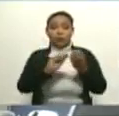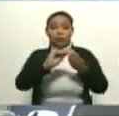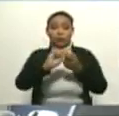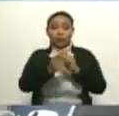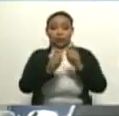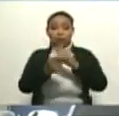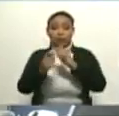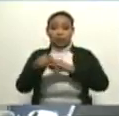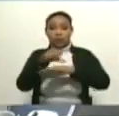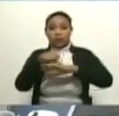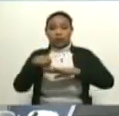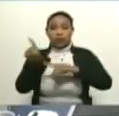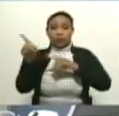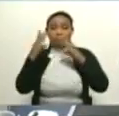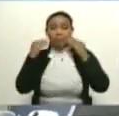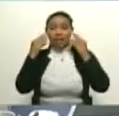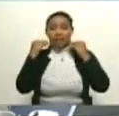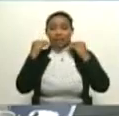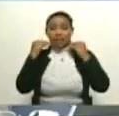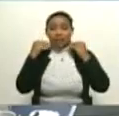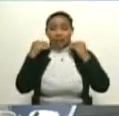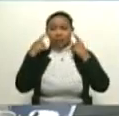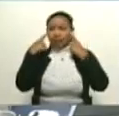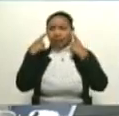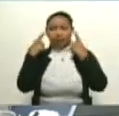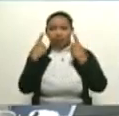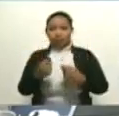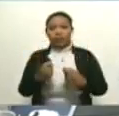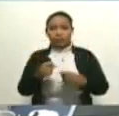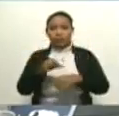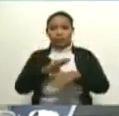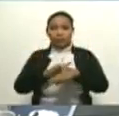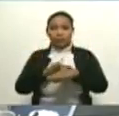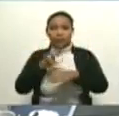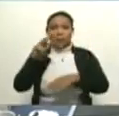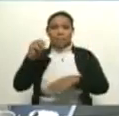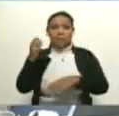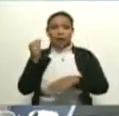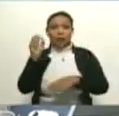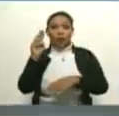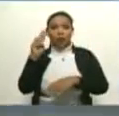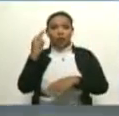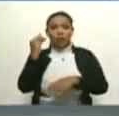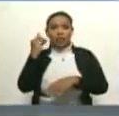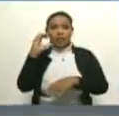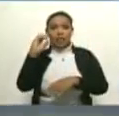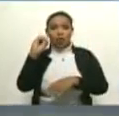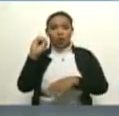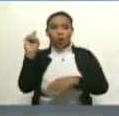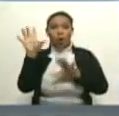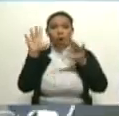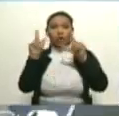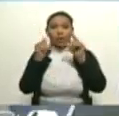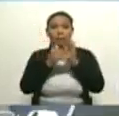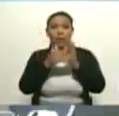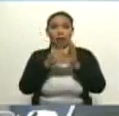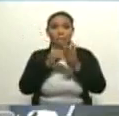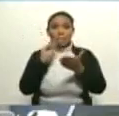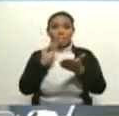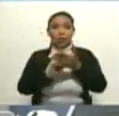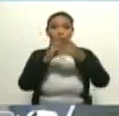de una experiencia incalculable, pues, doctor Mauricio. Sí. 11.000 marcapasos.